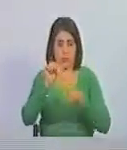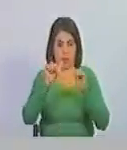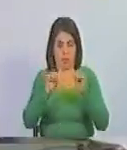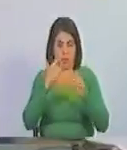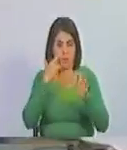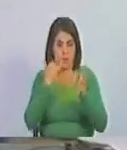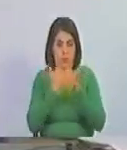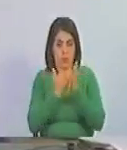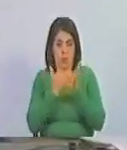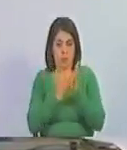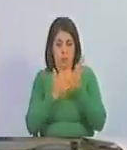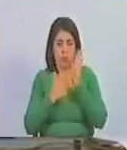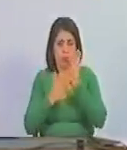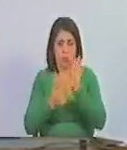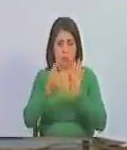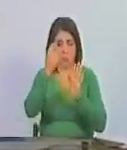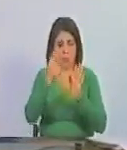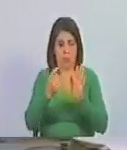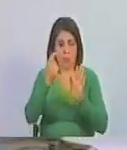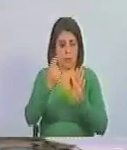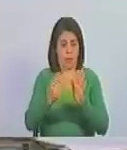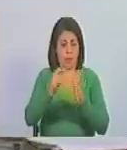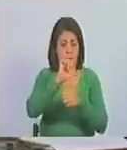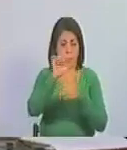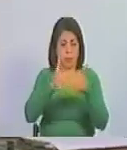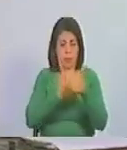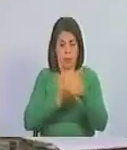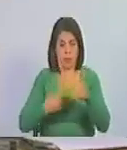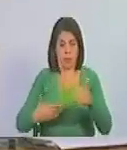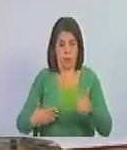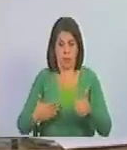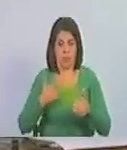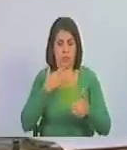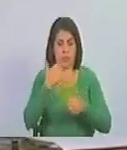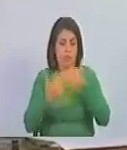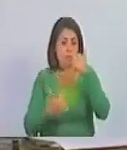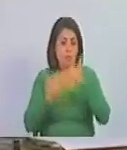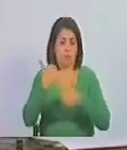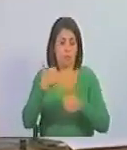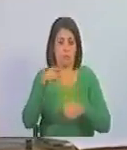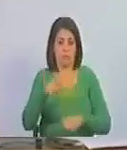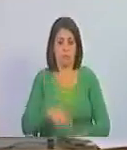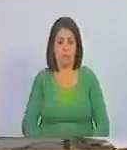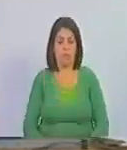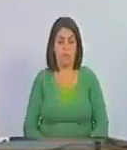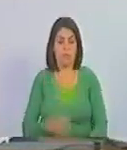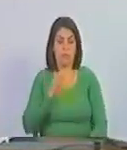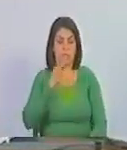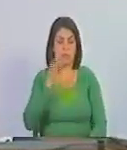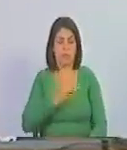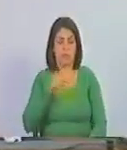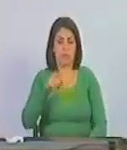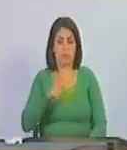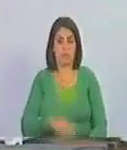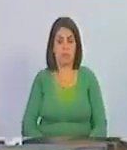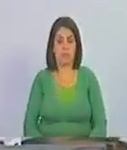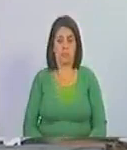está aquí prueba diputado del Panto de cuál era la verdadera intención